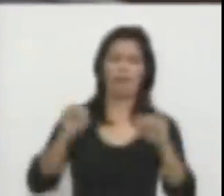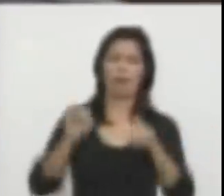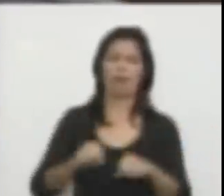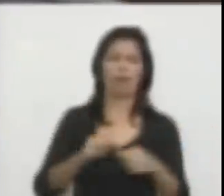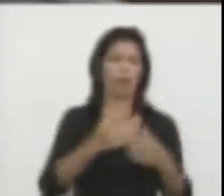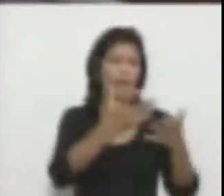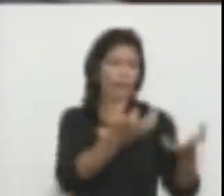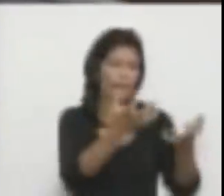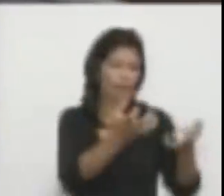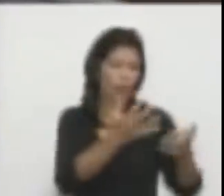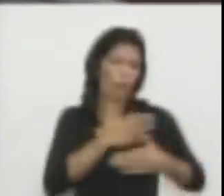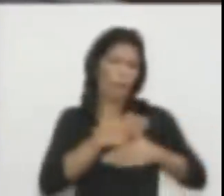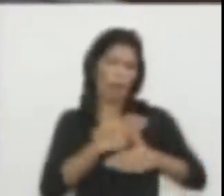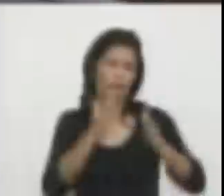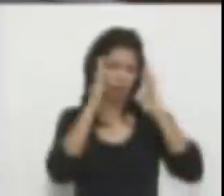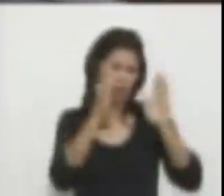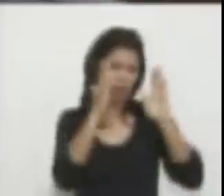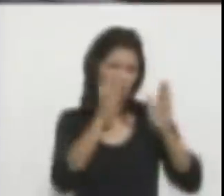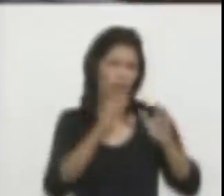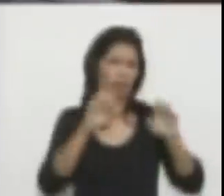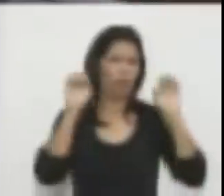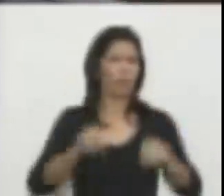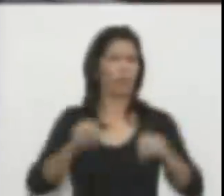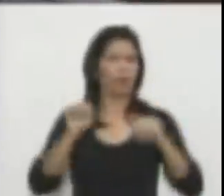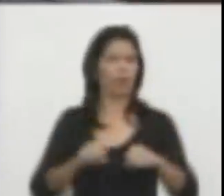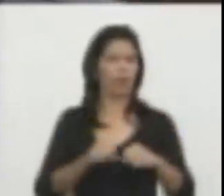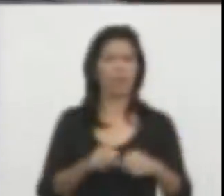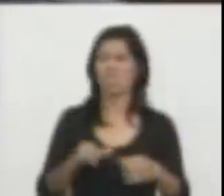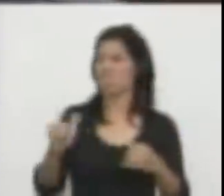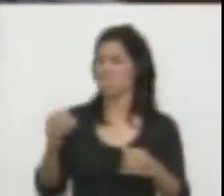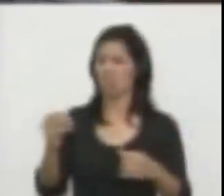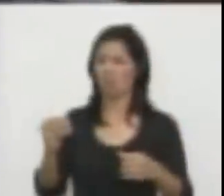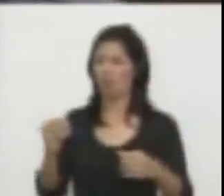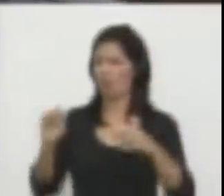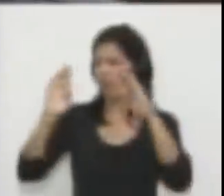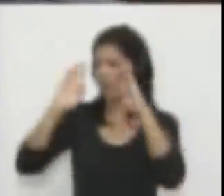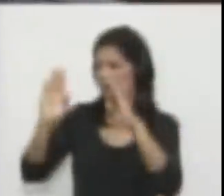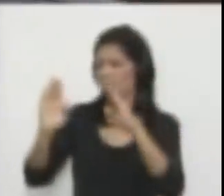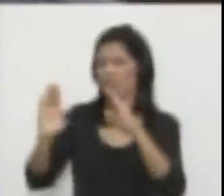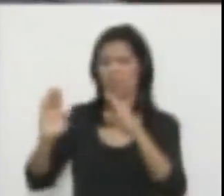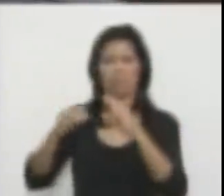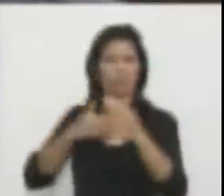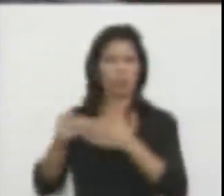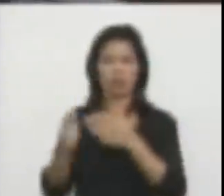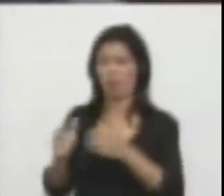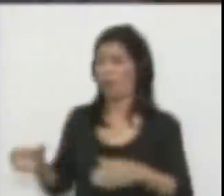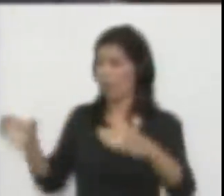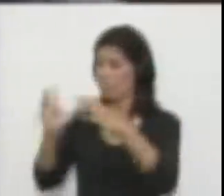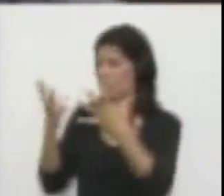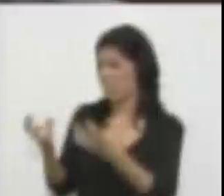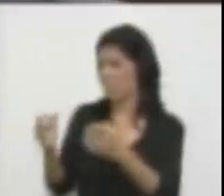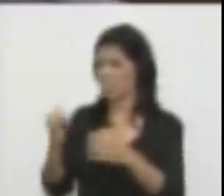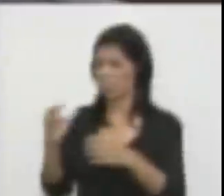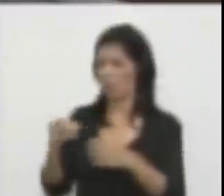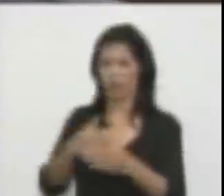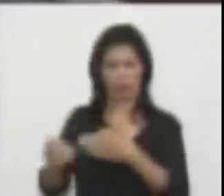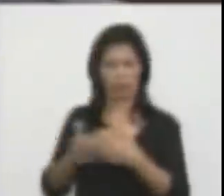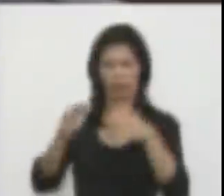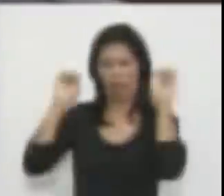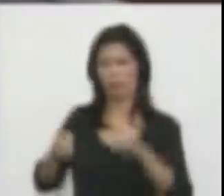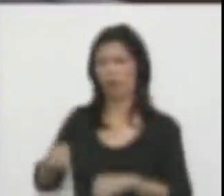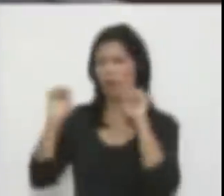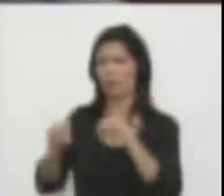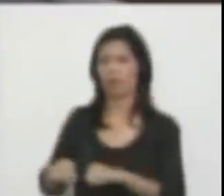desean, con su voluntad o sin su voluntad o con la voluntad del Congreso o sin la voluntad del Congreso. Yo